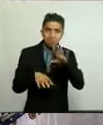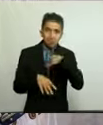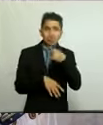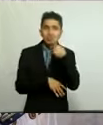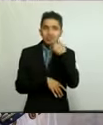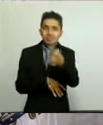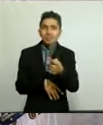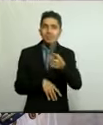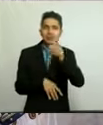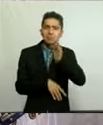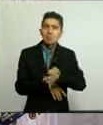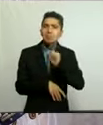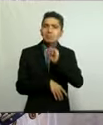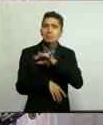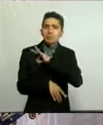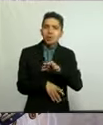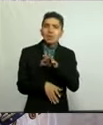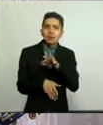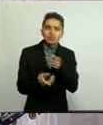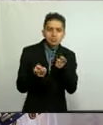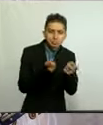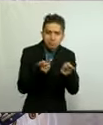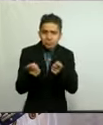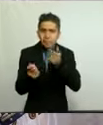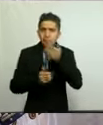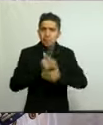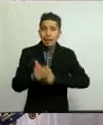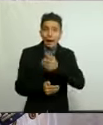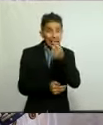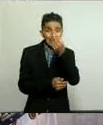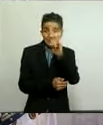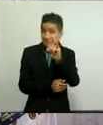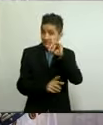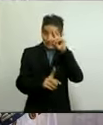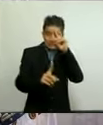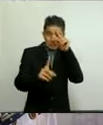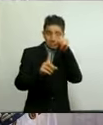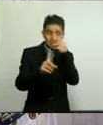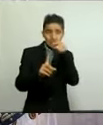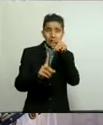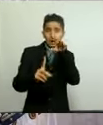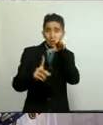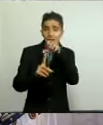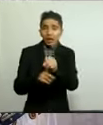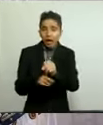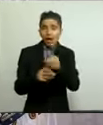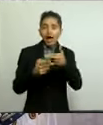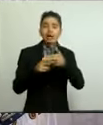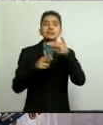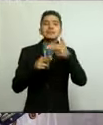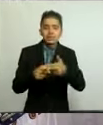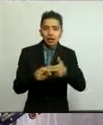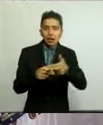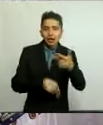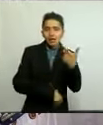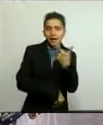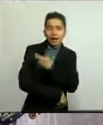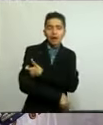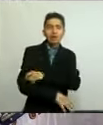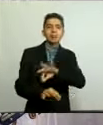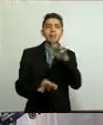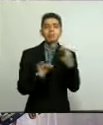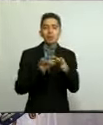permitido manejar la crisis y es la ruta que debemos de seguir hasta que se tenga la vacuna en el mundo y su